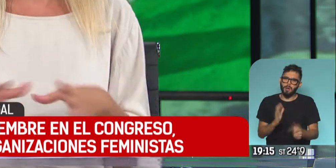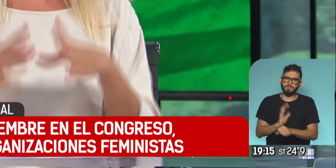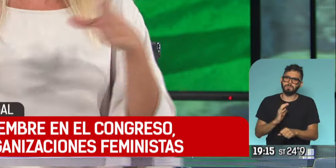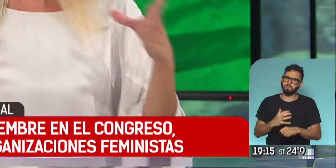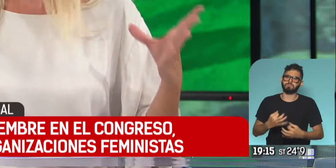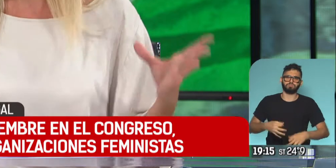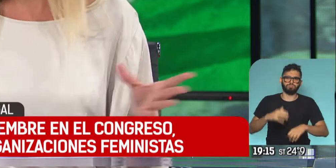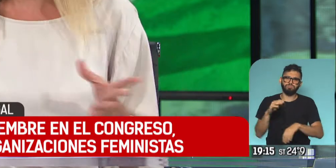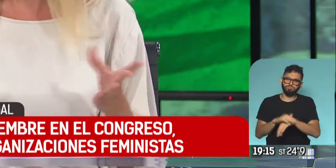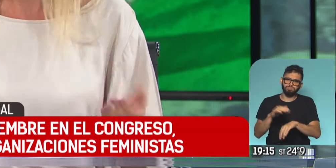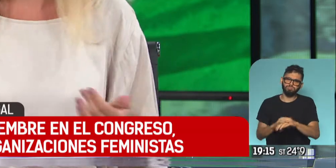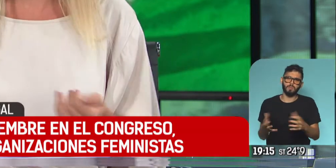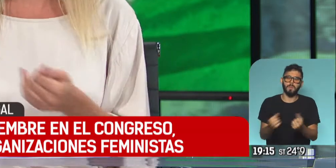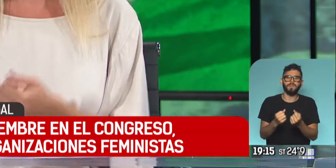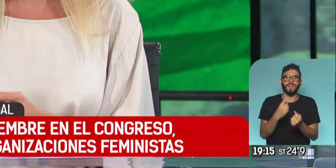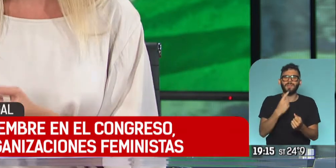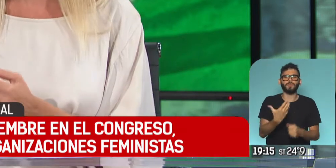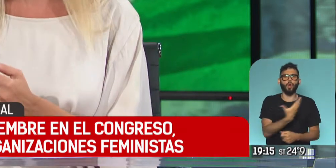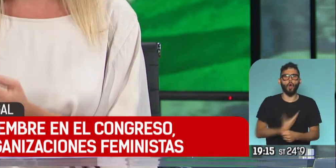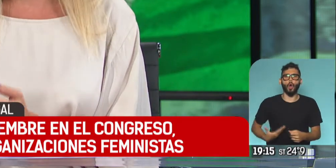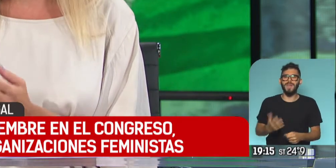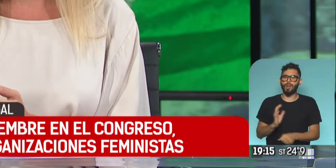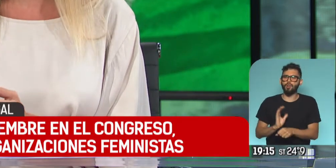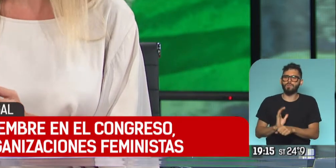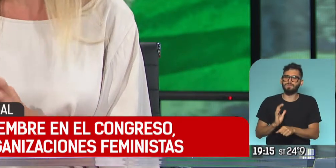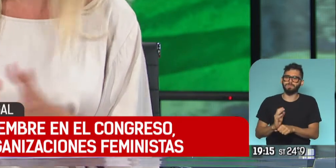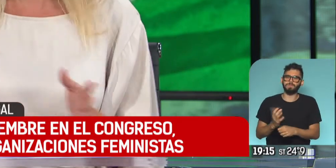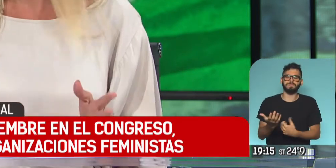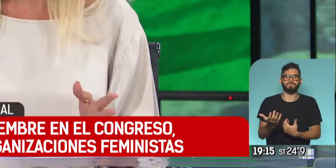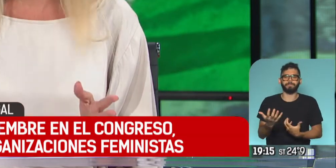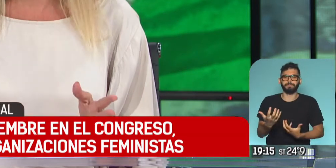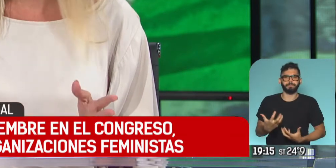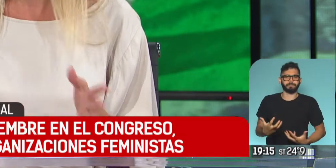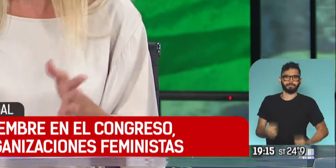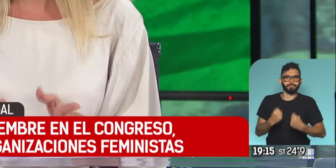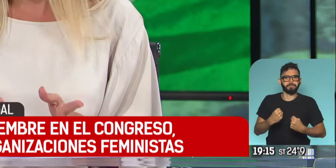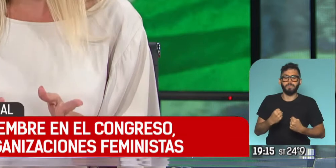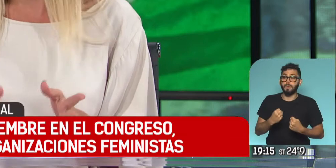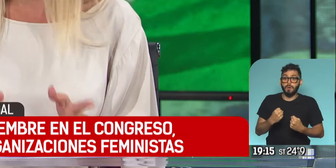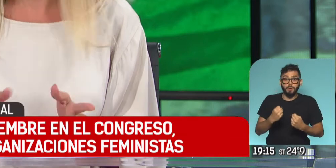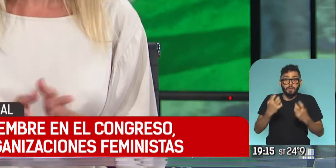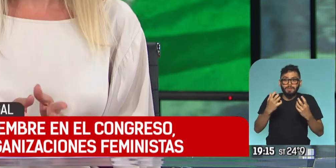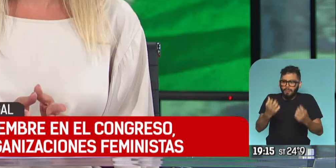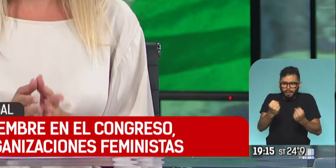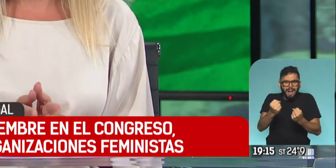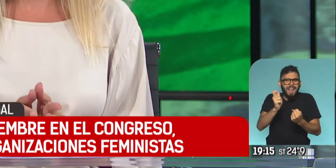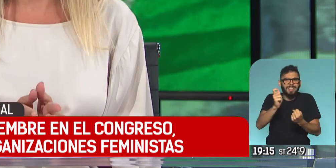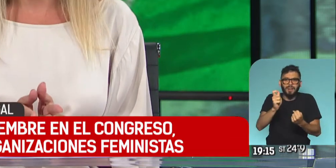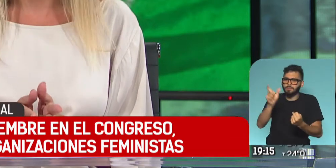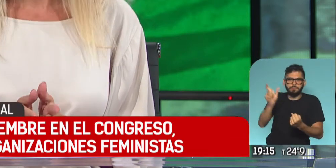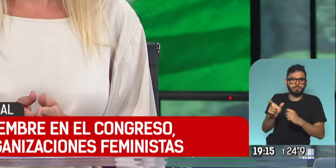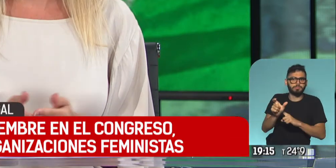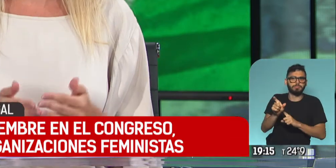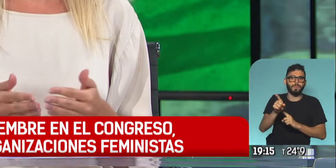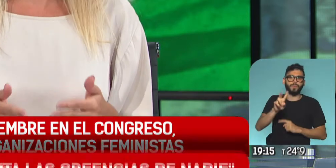usamos la figura metafórica del gobierno poniéndose este proyecto al hombro, no hay nadie que no pueda pensar en Vilma Ibarra. Porque Vilma Ibarra